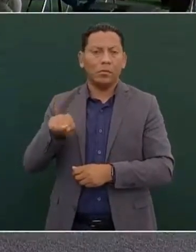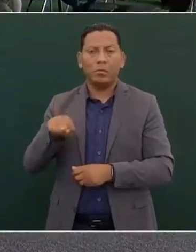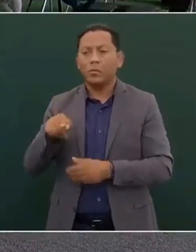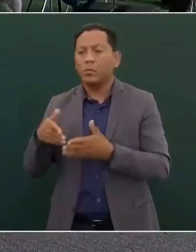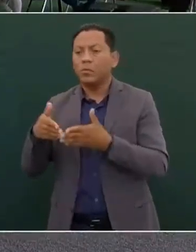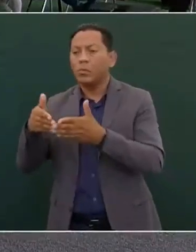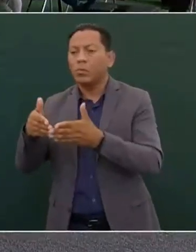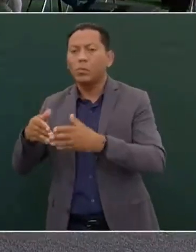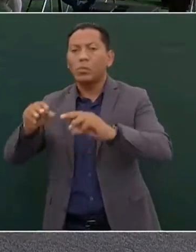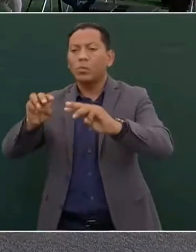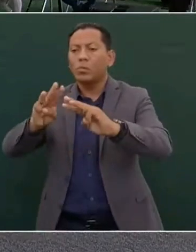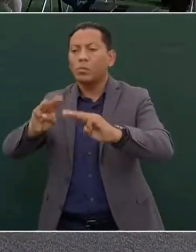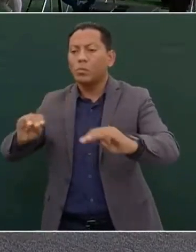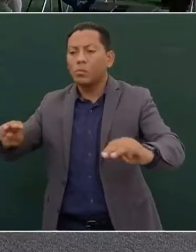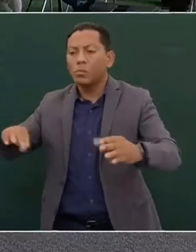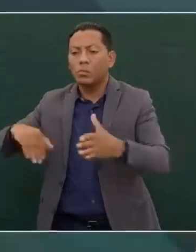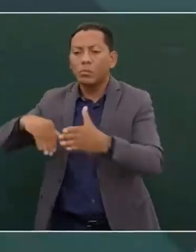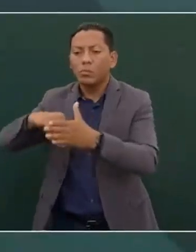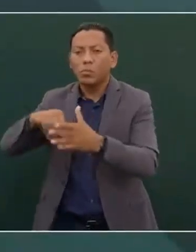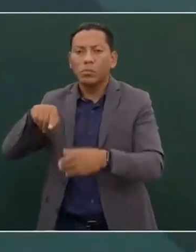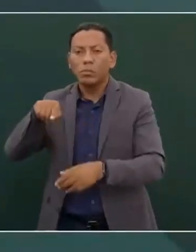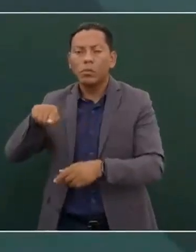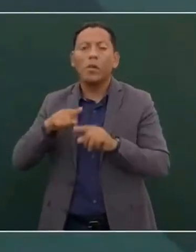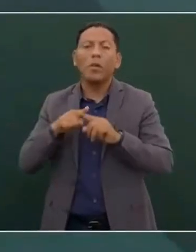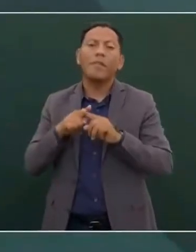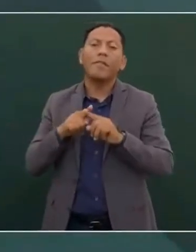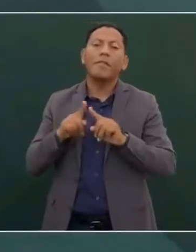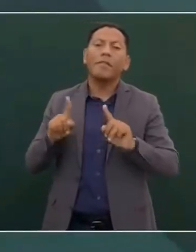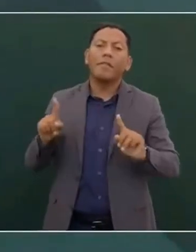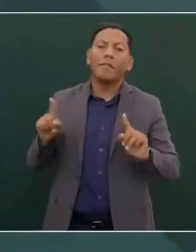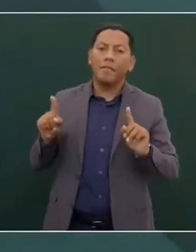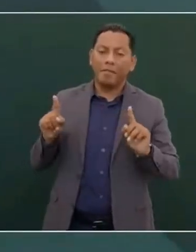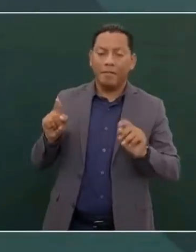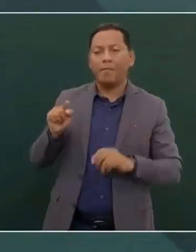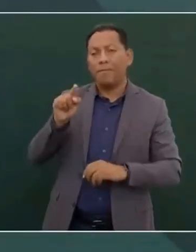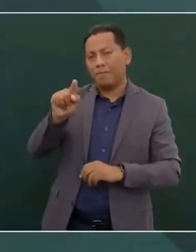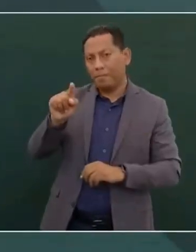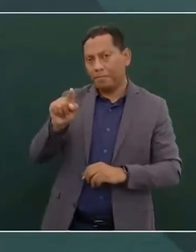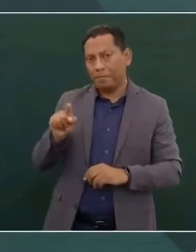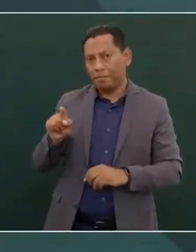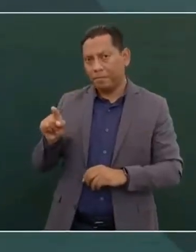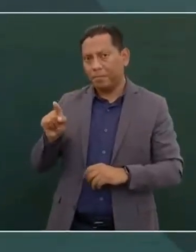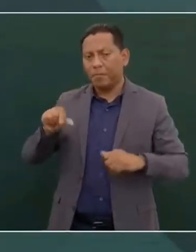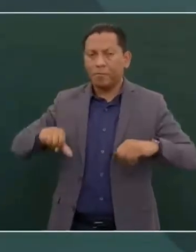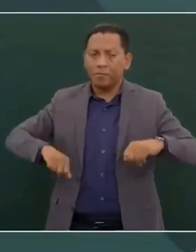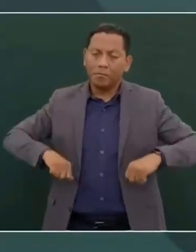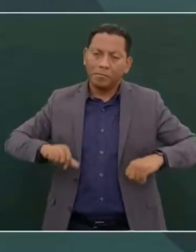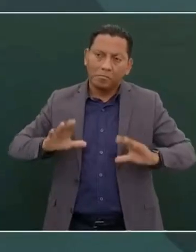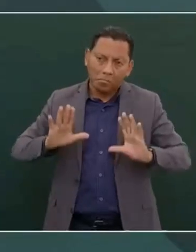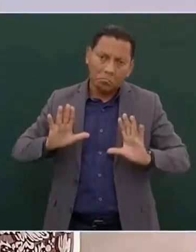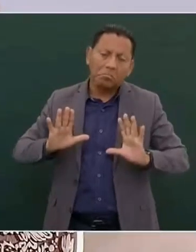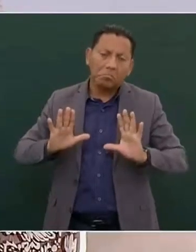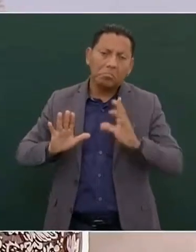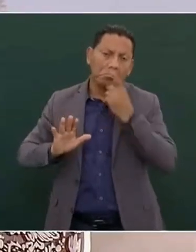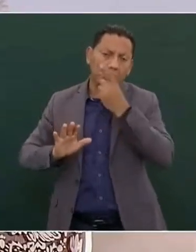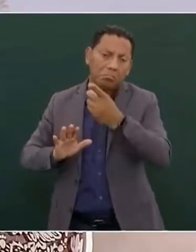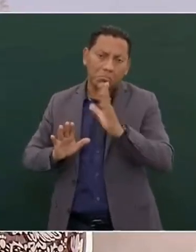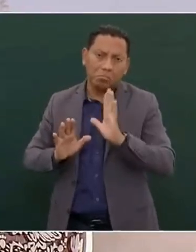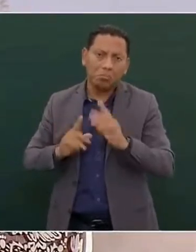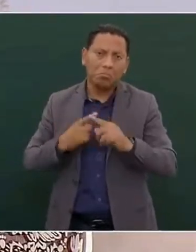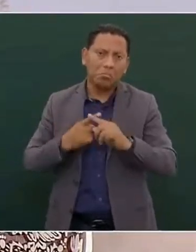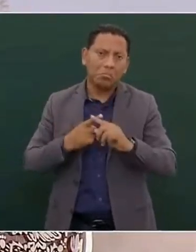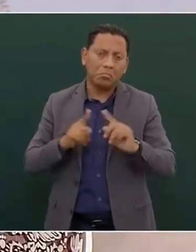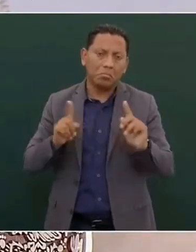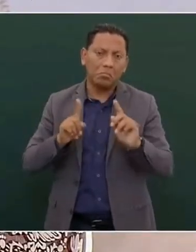puertos del Pacífico y es otro tipo de actividad, vamos a decir. Es una